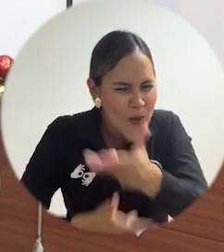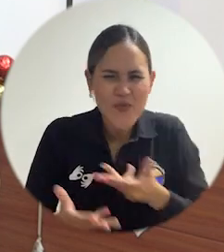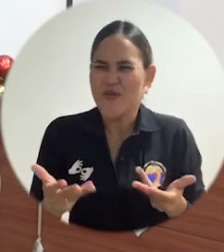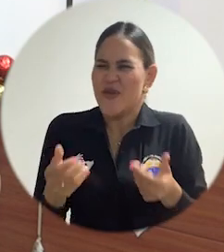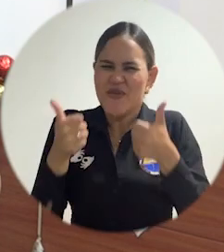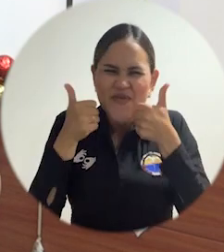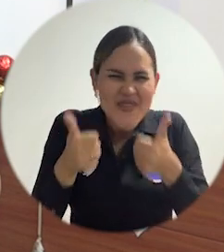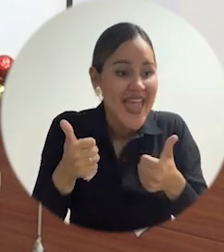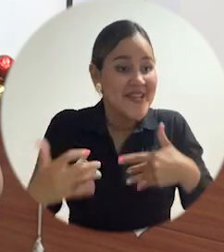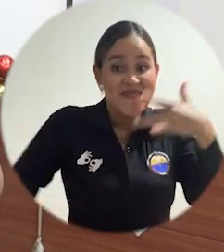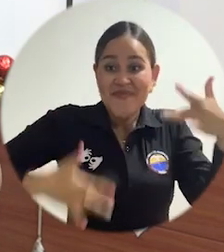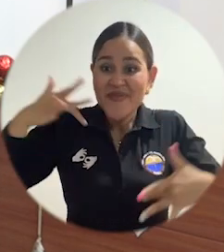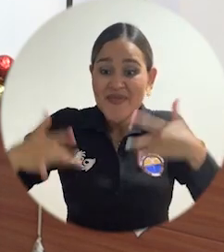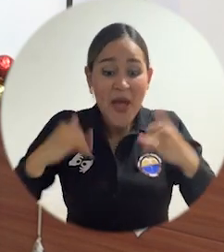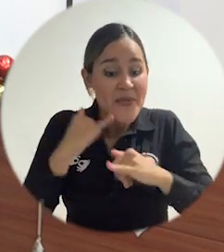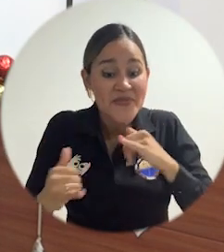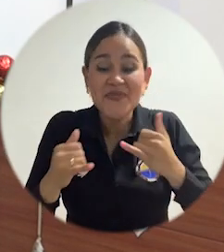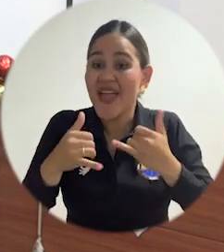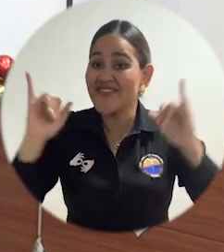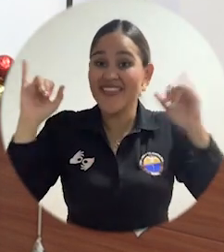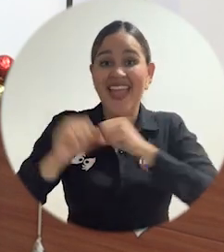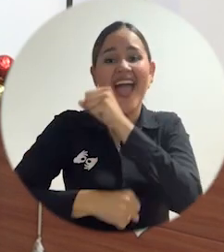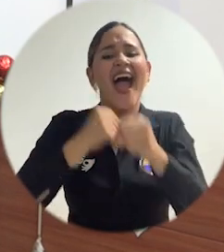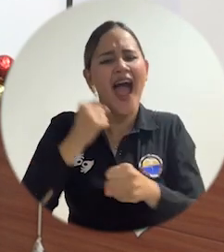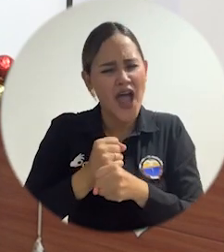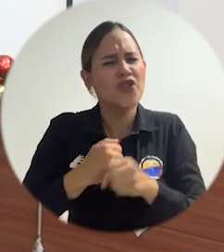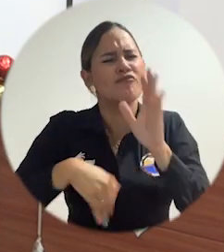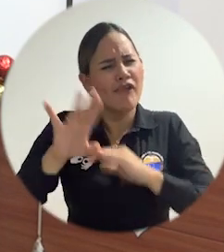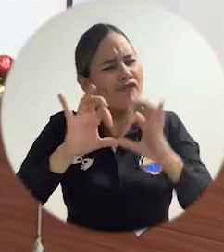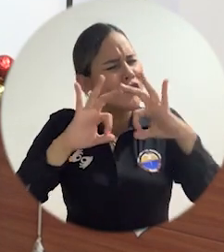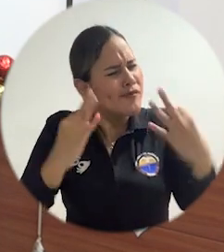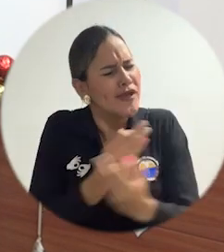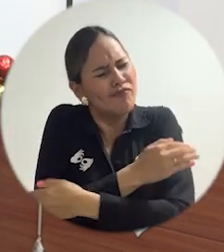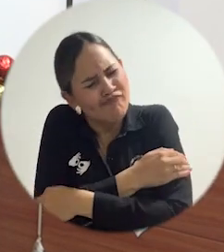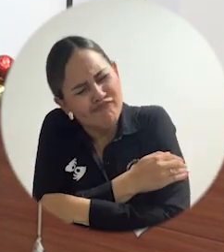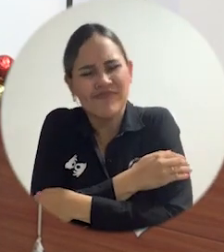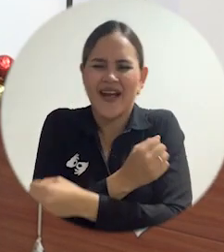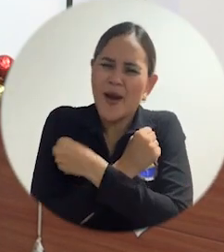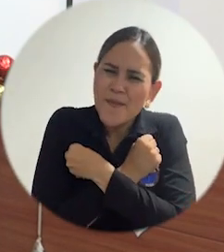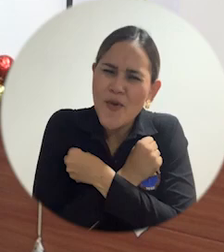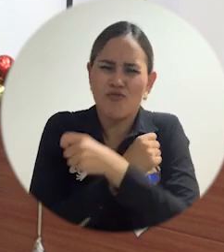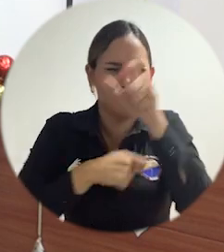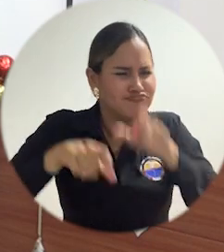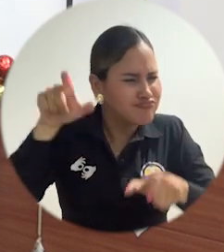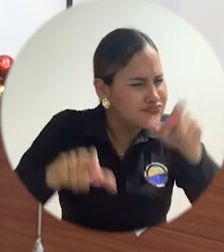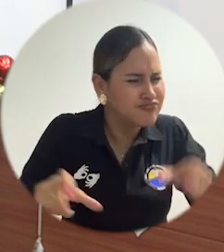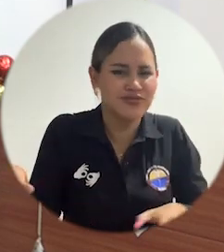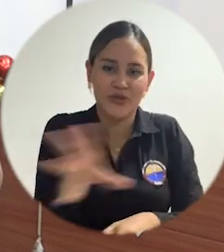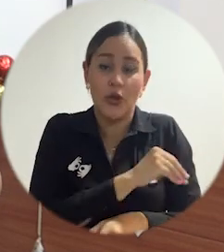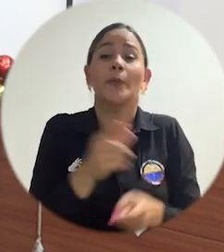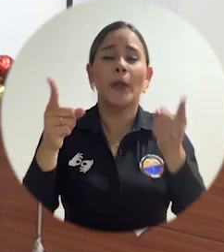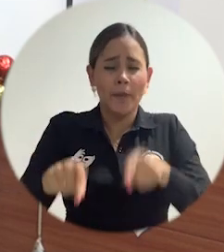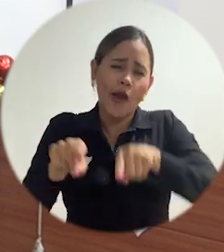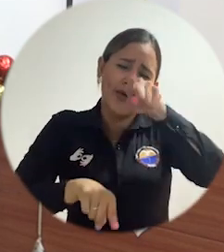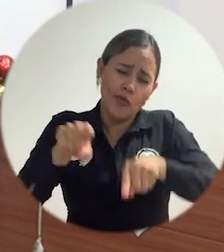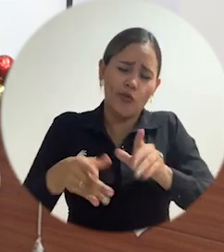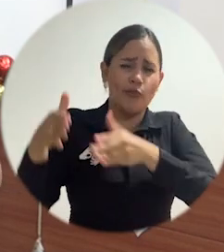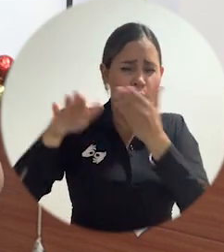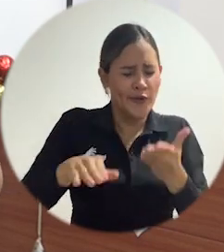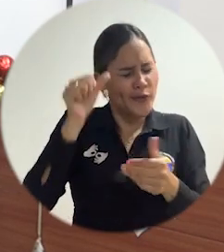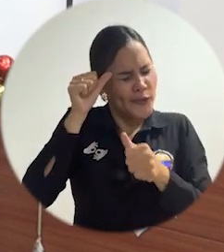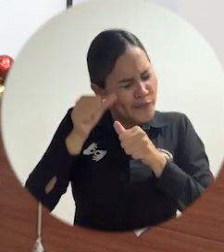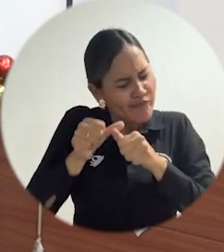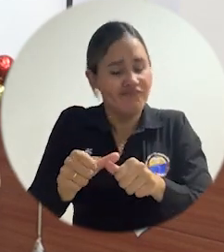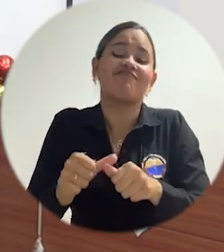familia, disfruten este fin de año también conectándose con sus seres queridos, pero también homenajeando a los que perdieron.